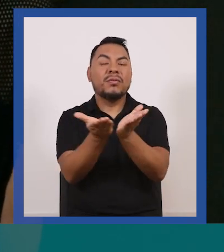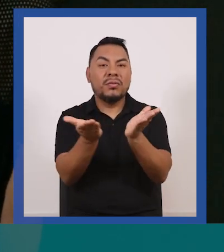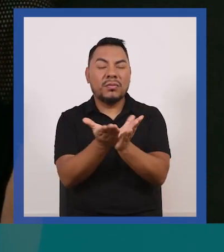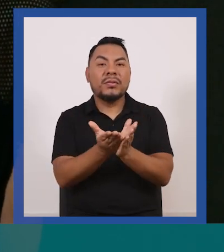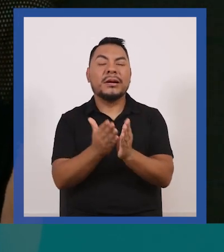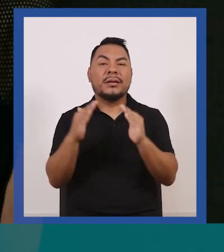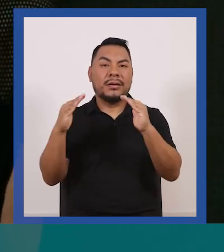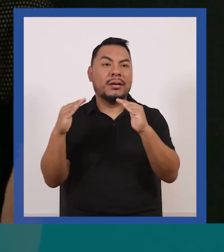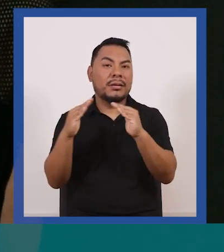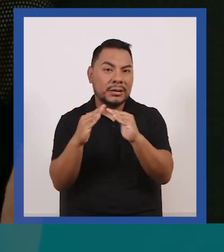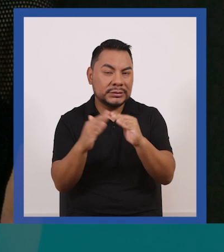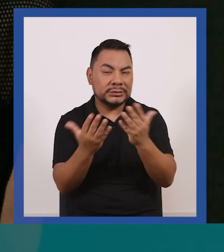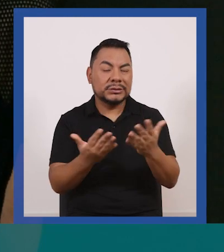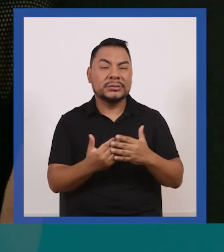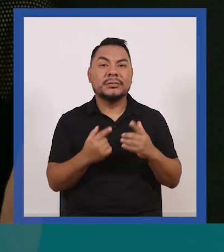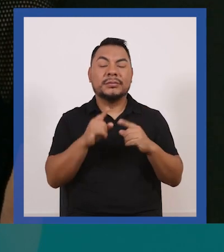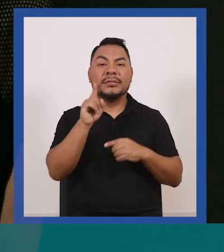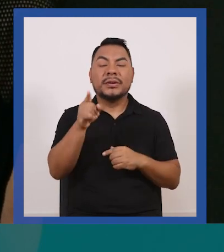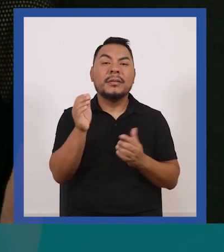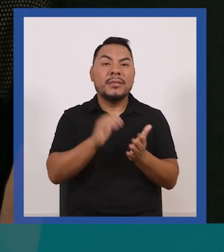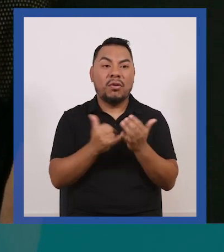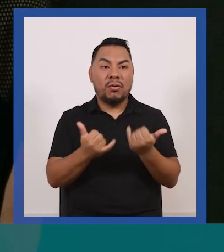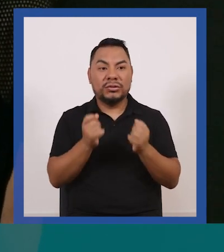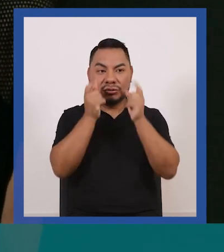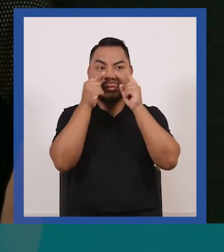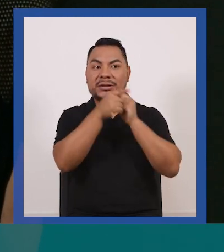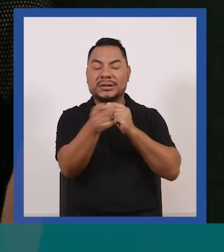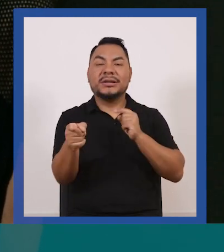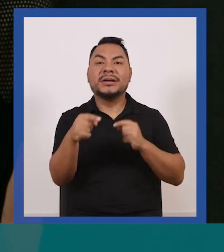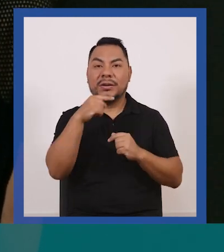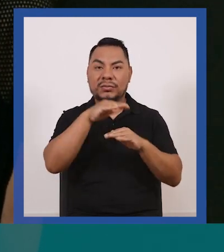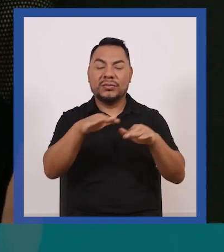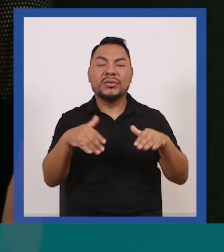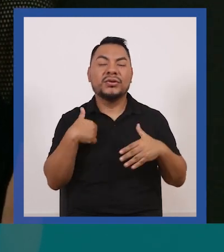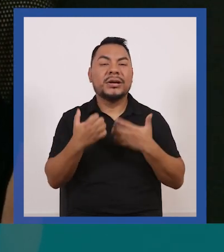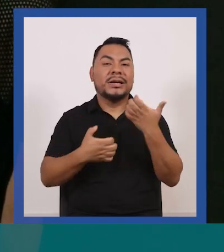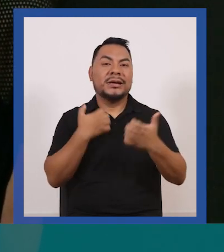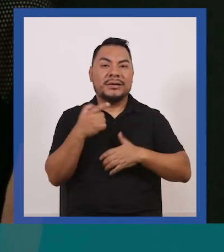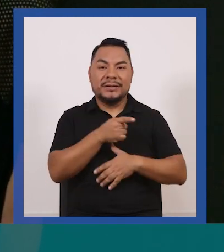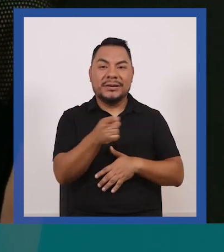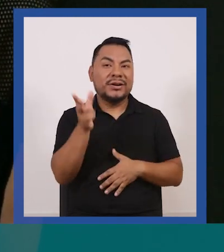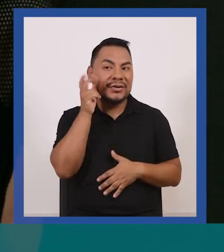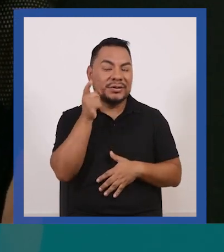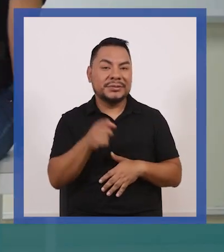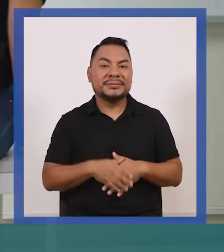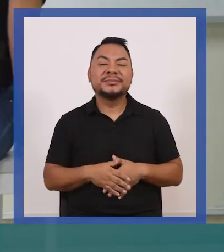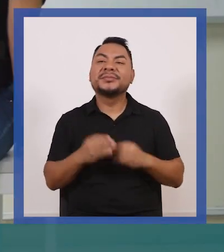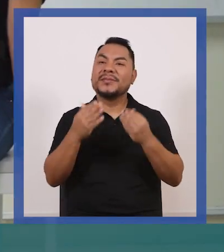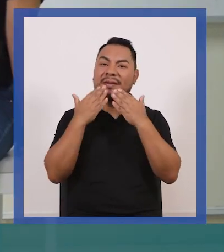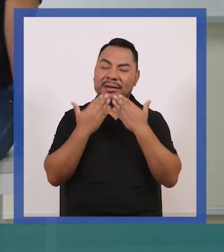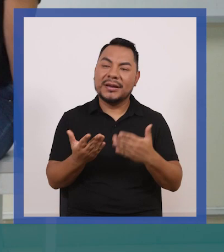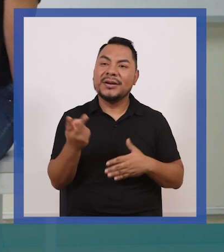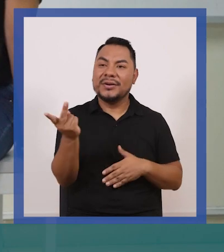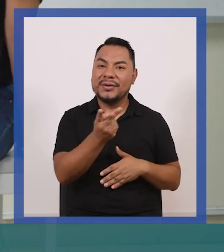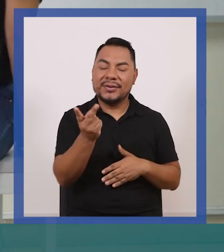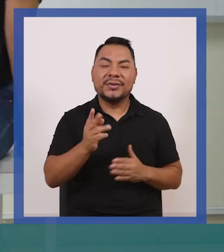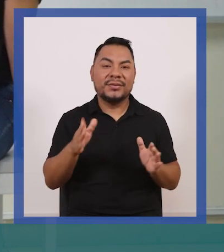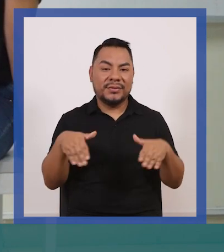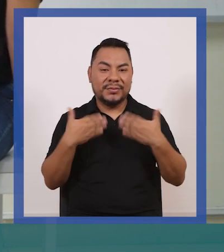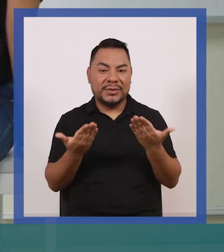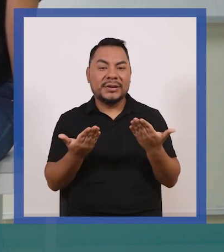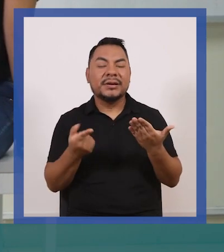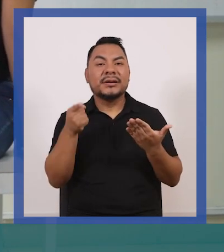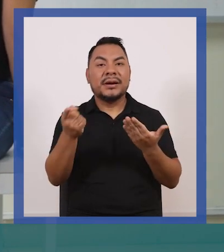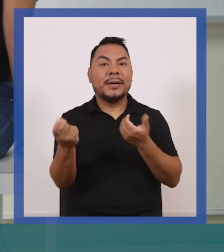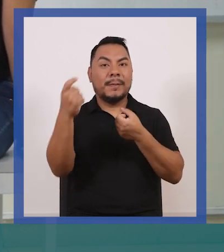las escuelas, las casas, pero hoy día me han sorprendido muchísimo las chicas. Yo también me he emocionado mucho por escucharlas. Muchísimas gracias, Amos, por